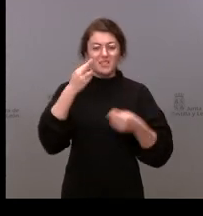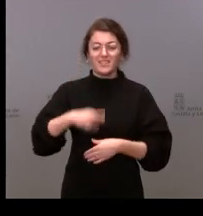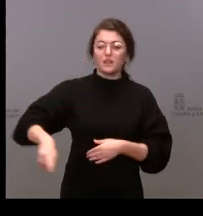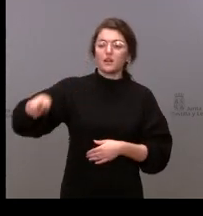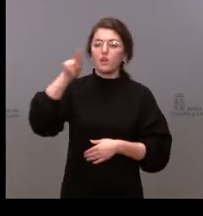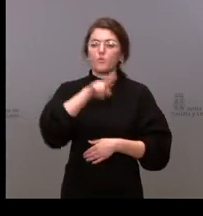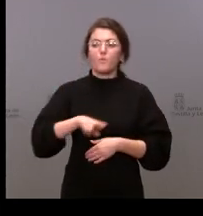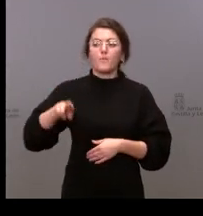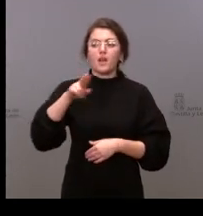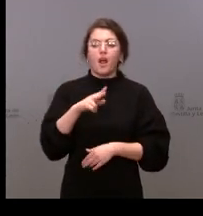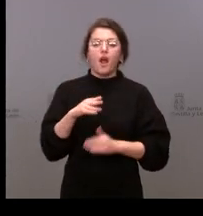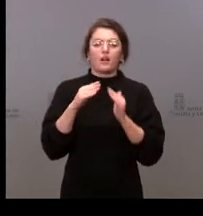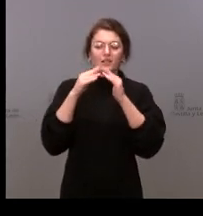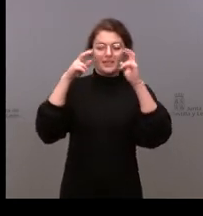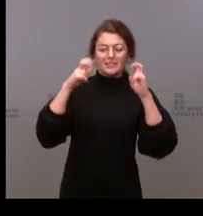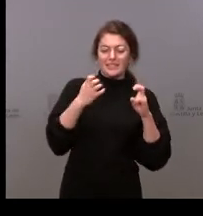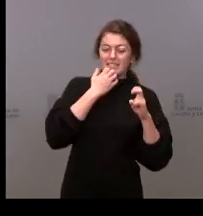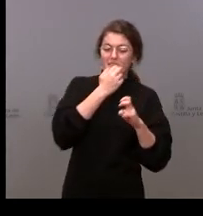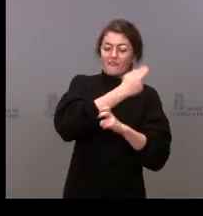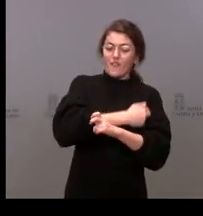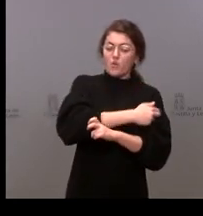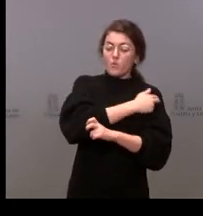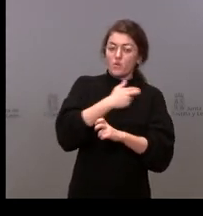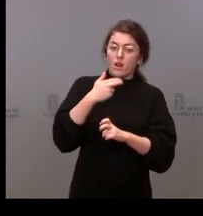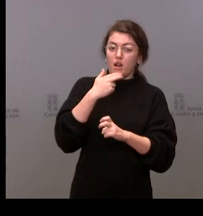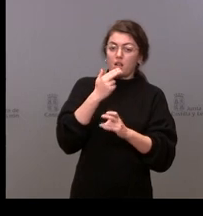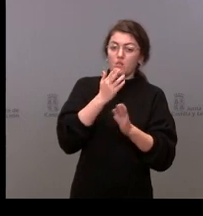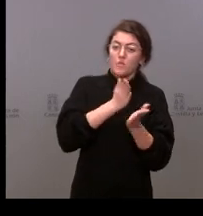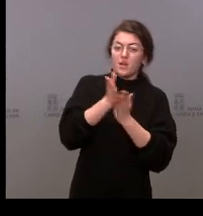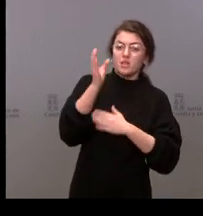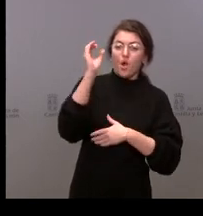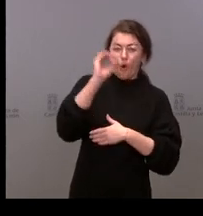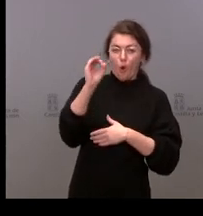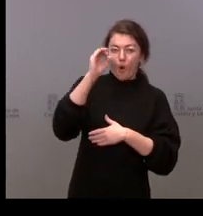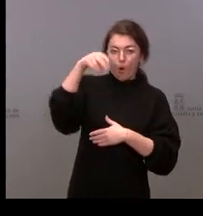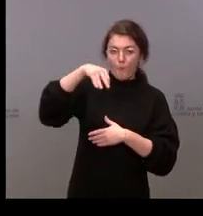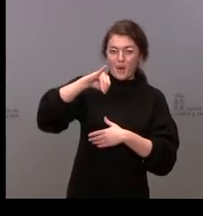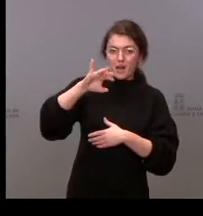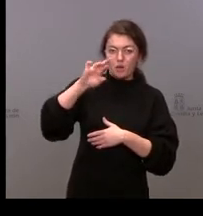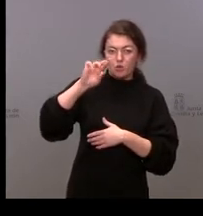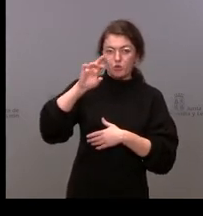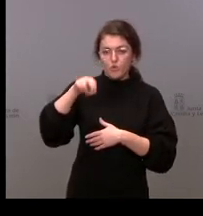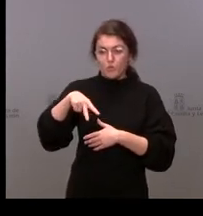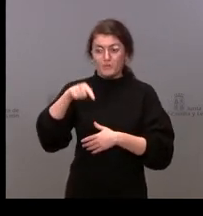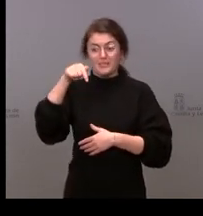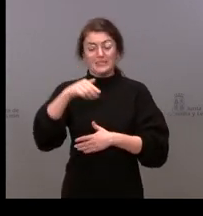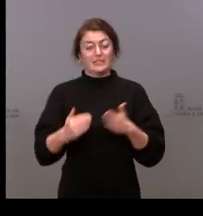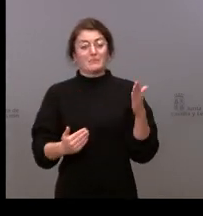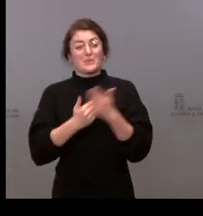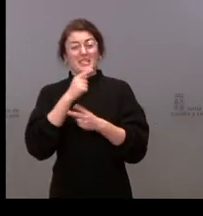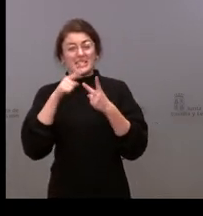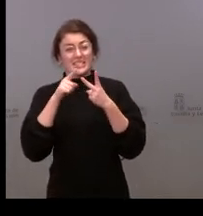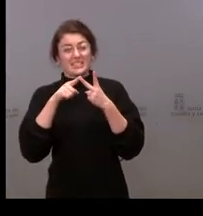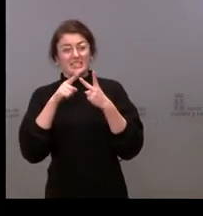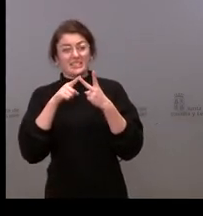tengan la variante Omicron. Y luego, esta mañana, finalmente, el Comité de Salud Pública decidió ampliar la vacunación en vez de los